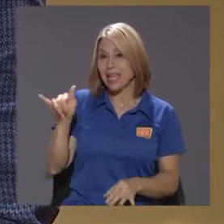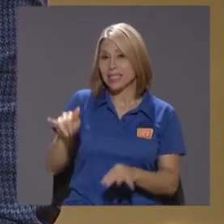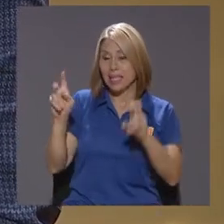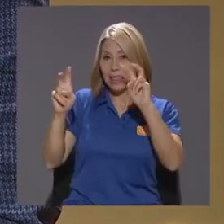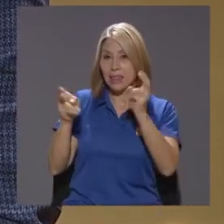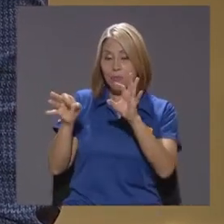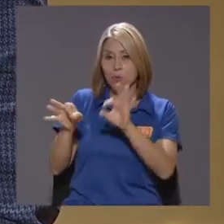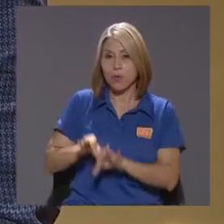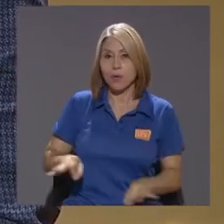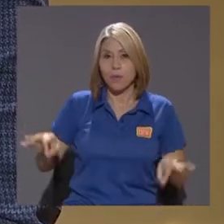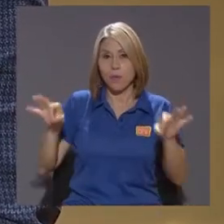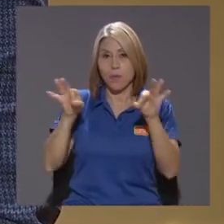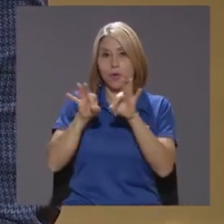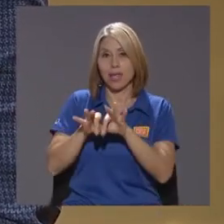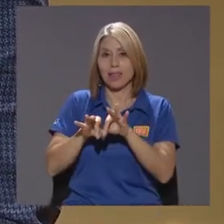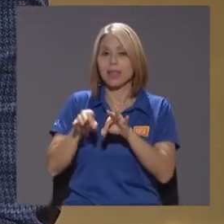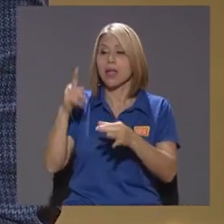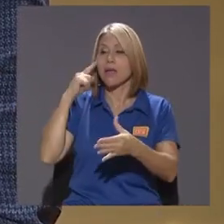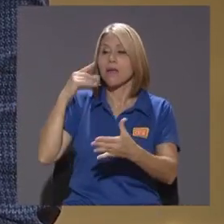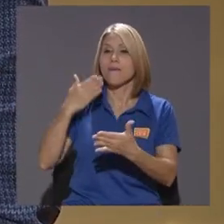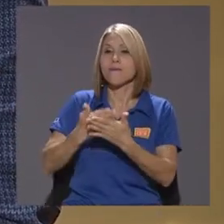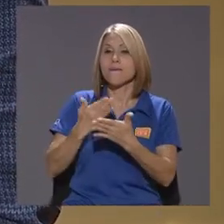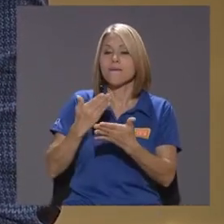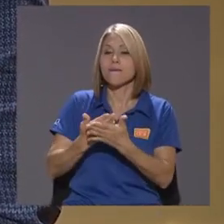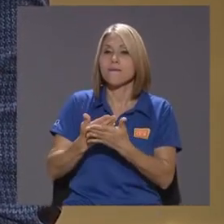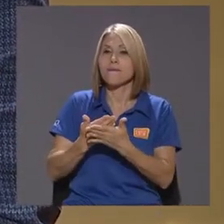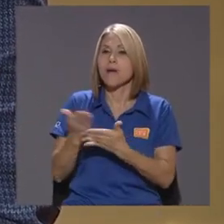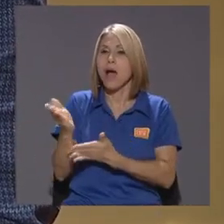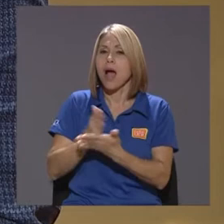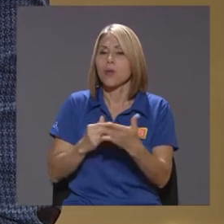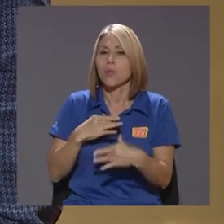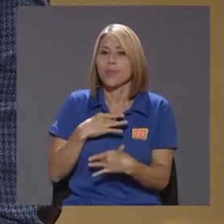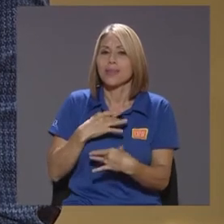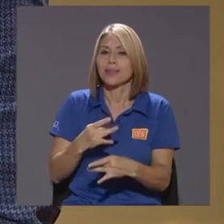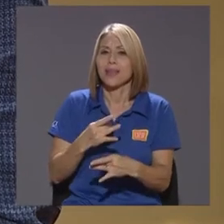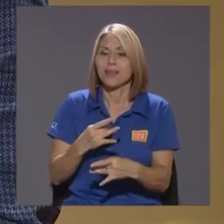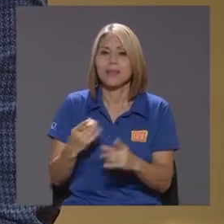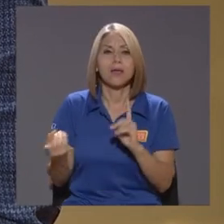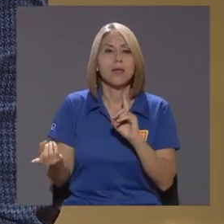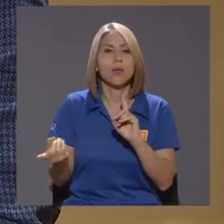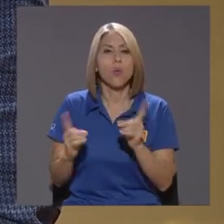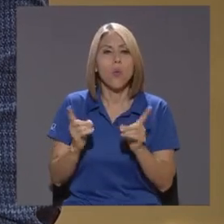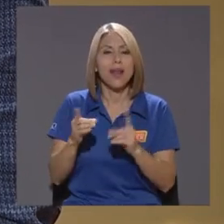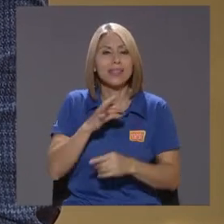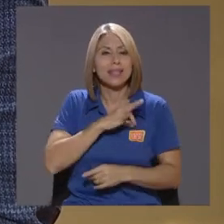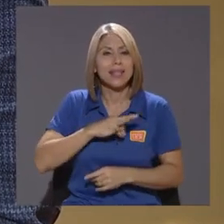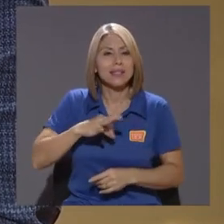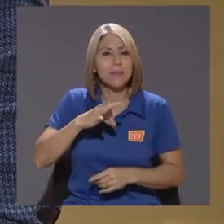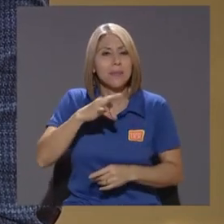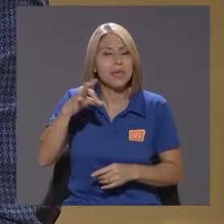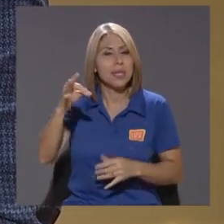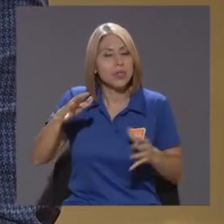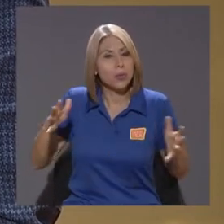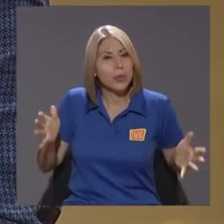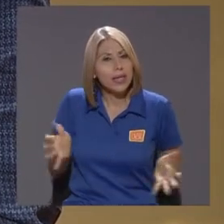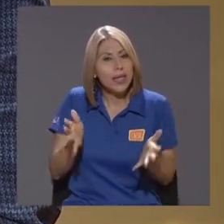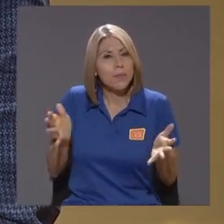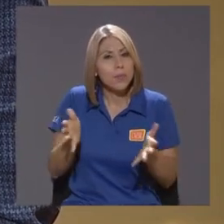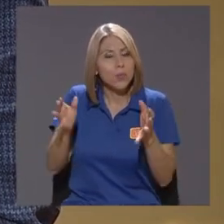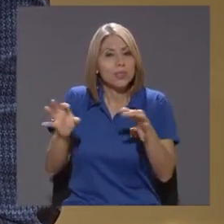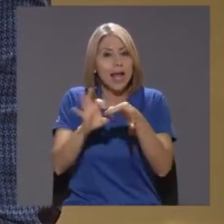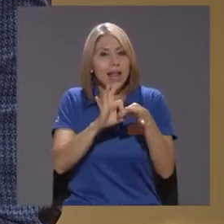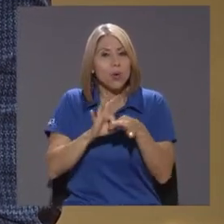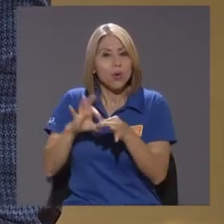refleja Un aspecto Muy interesante De cuál es el espíritu Que impulsa A la Unión Europea Y es el hecho